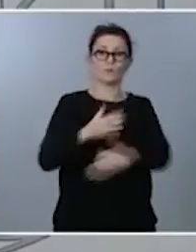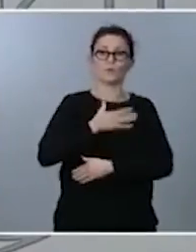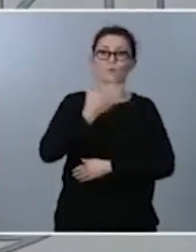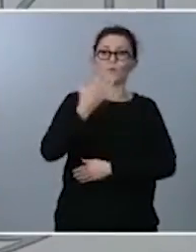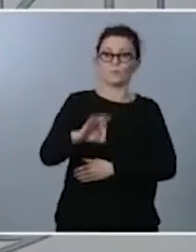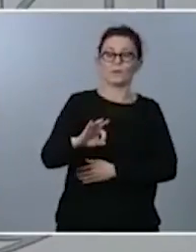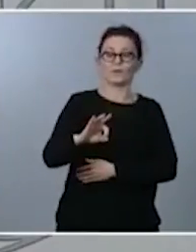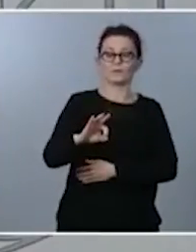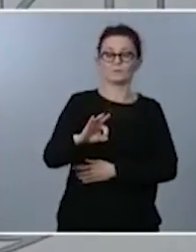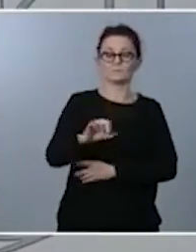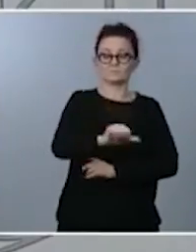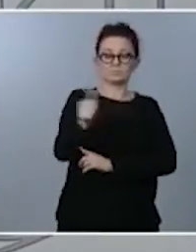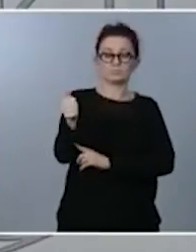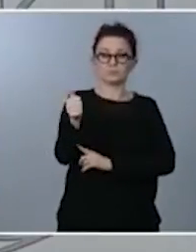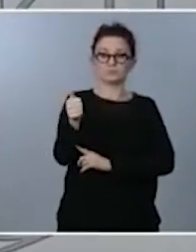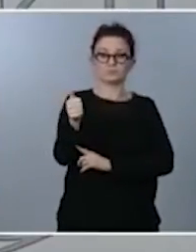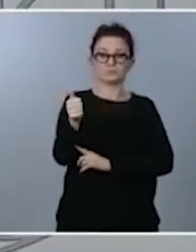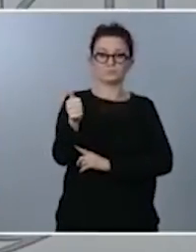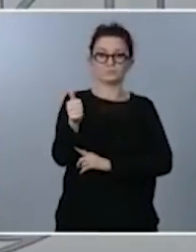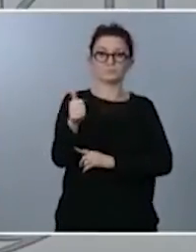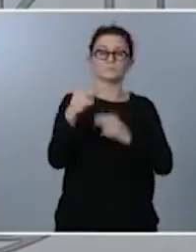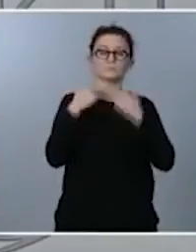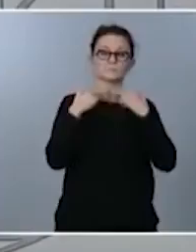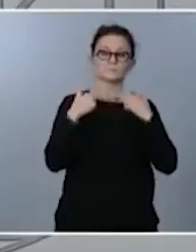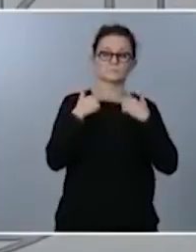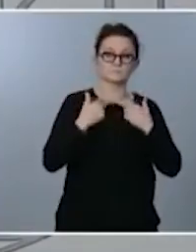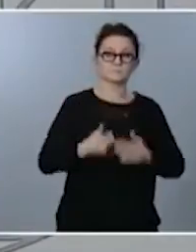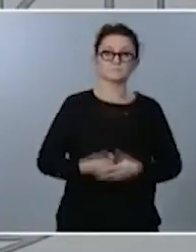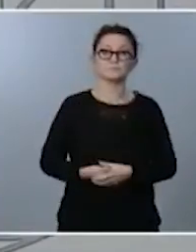haber su visto bueno por parte del Congreso de los Diputados